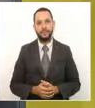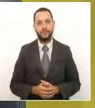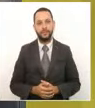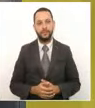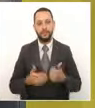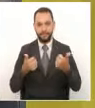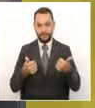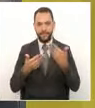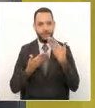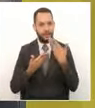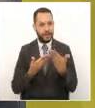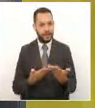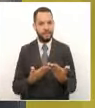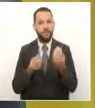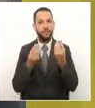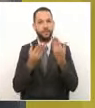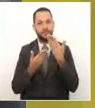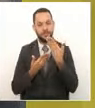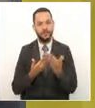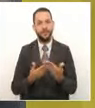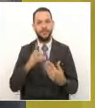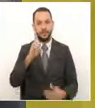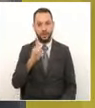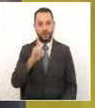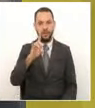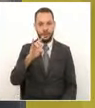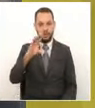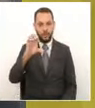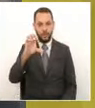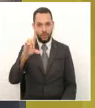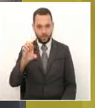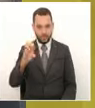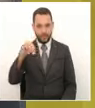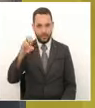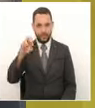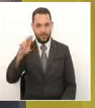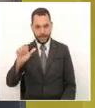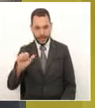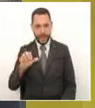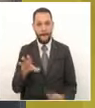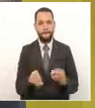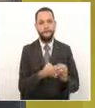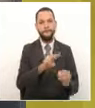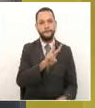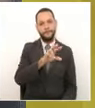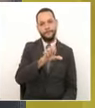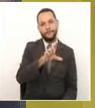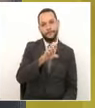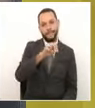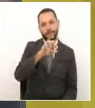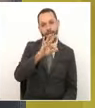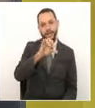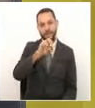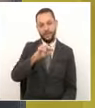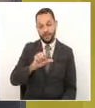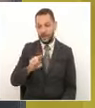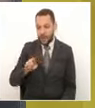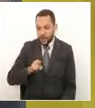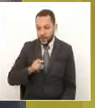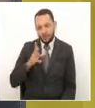Nuestro agradecimiento a Dulce María y a Valentina por esos testimonios tan bonitos que de verdad nos llegan al corazón.